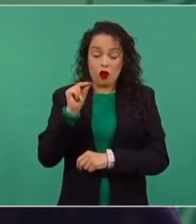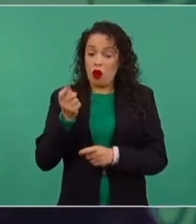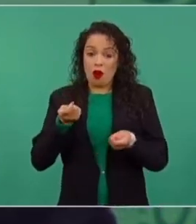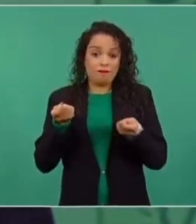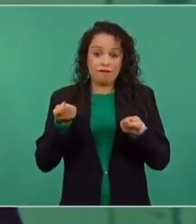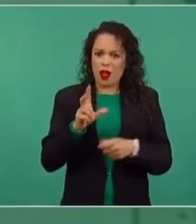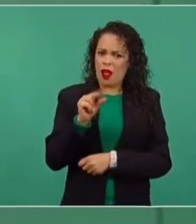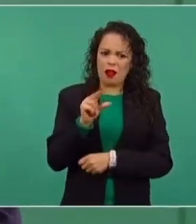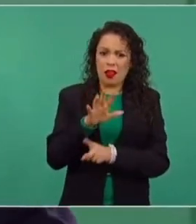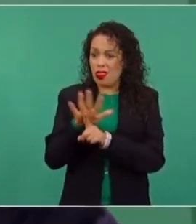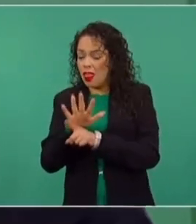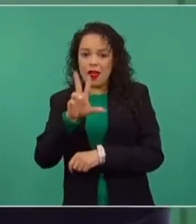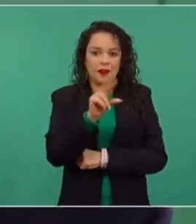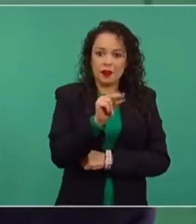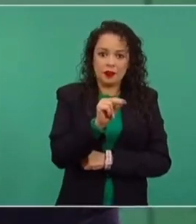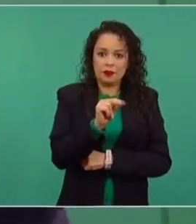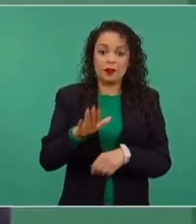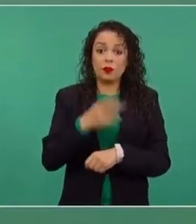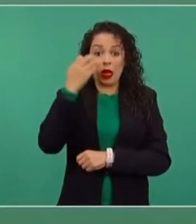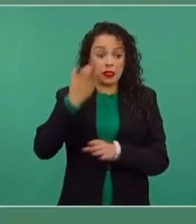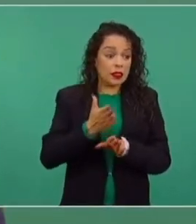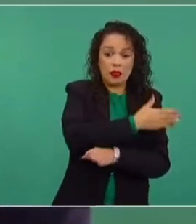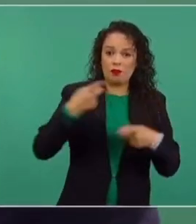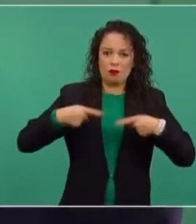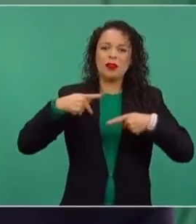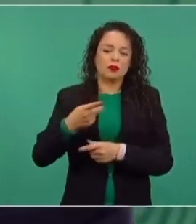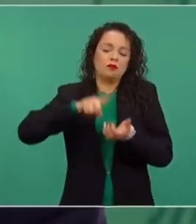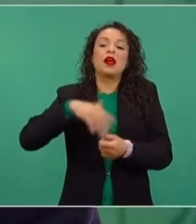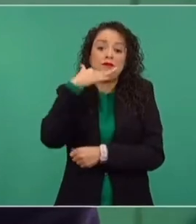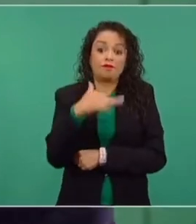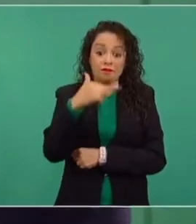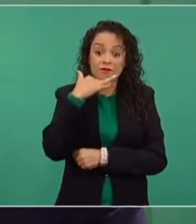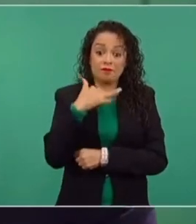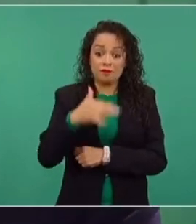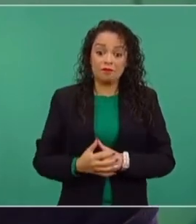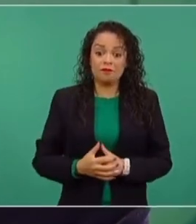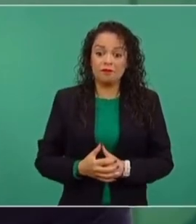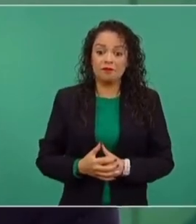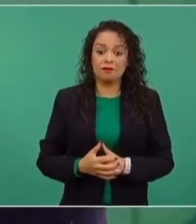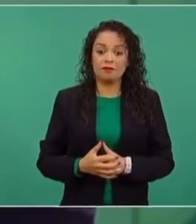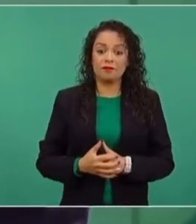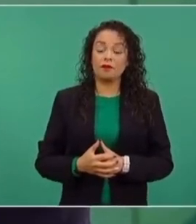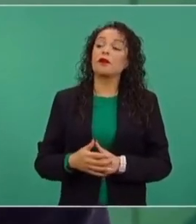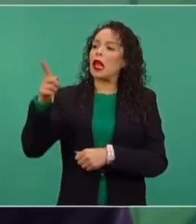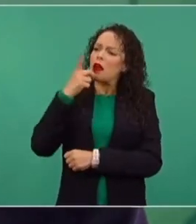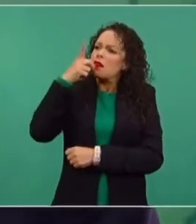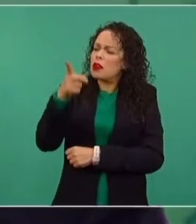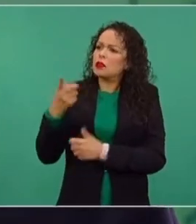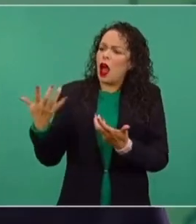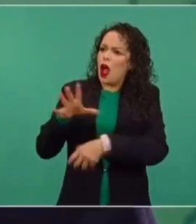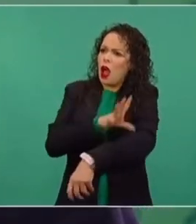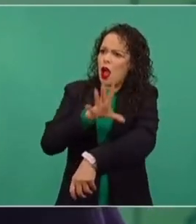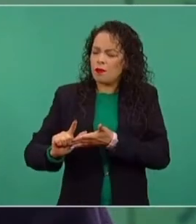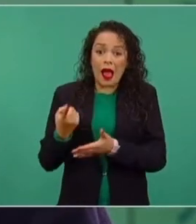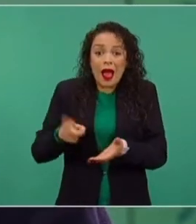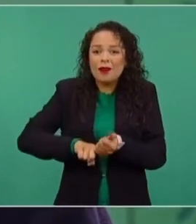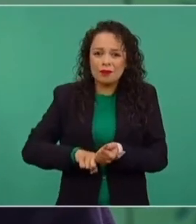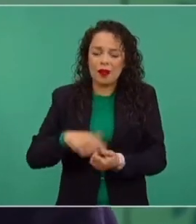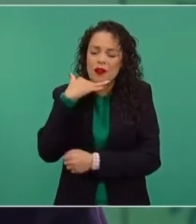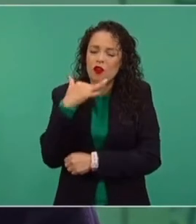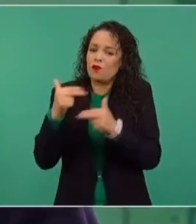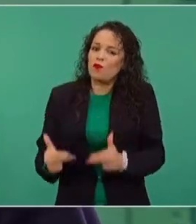estos corruptos sacaron la bandera de las energías limpias para hacer negocios sucios.